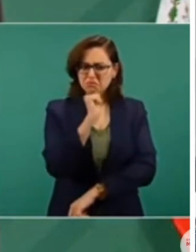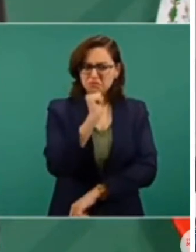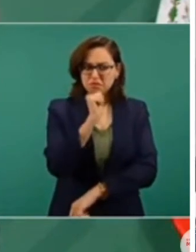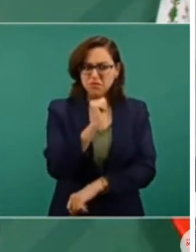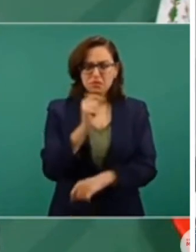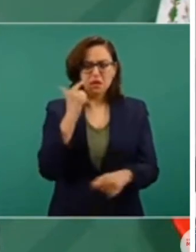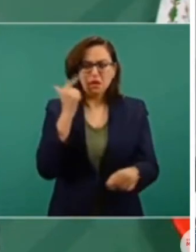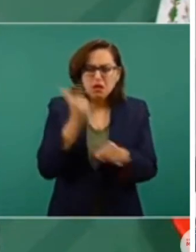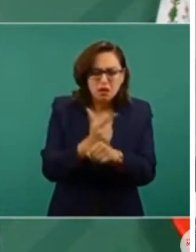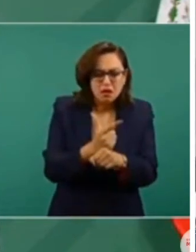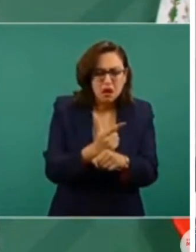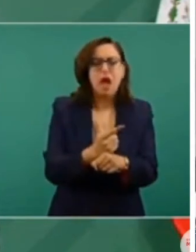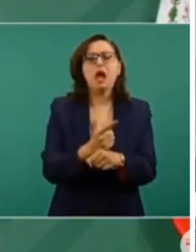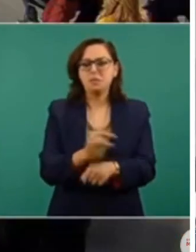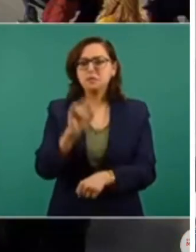Pero eso ya no lo dicen.